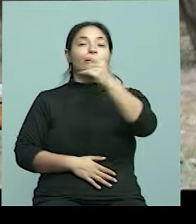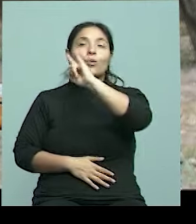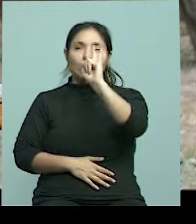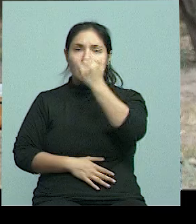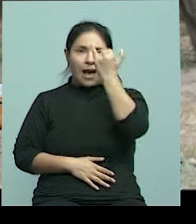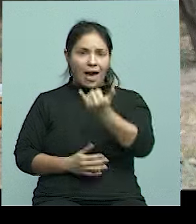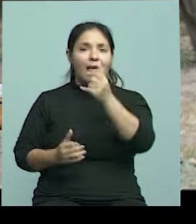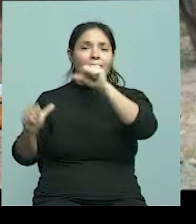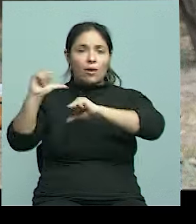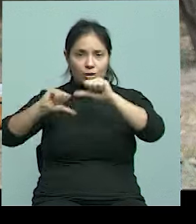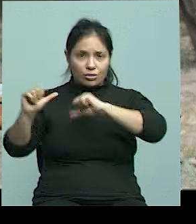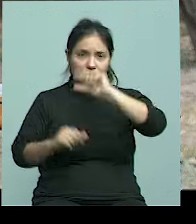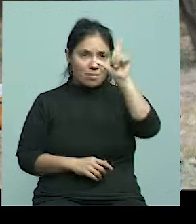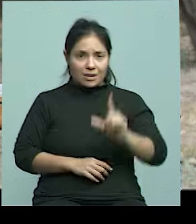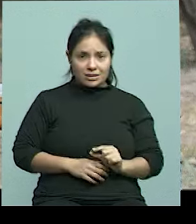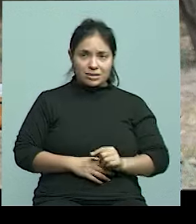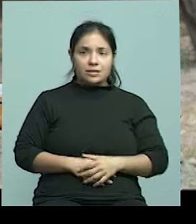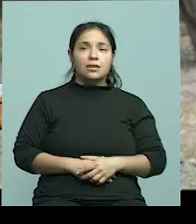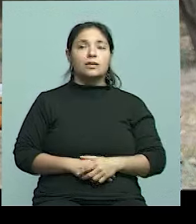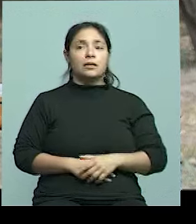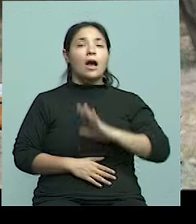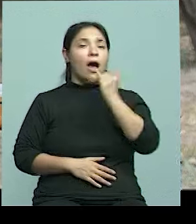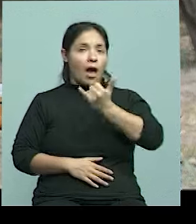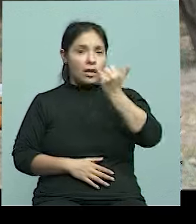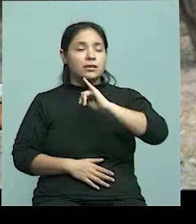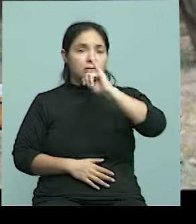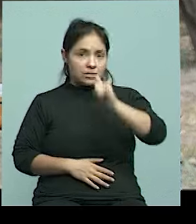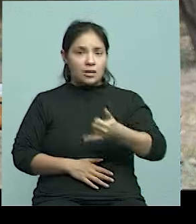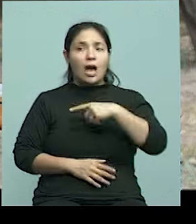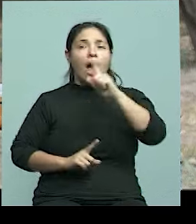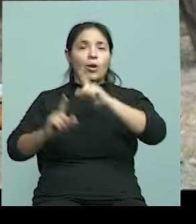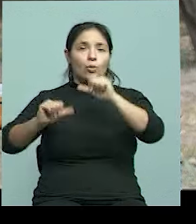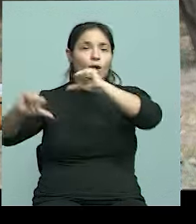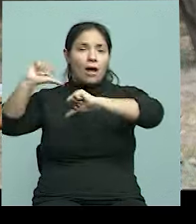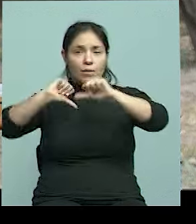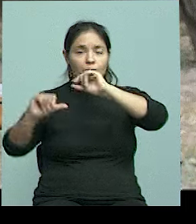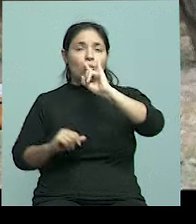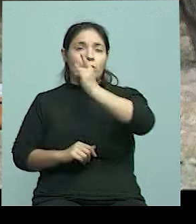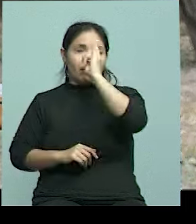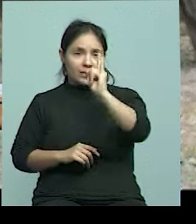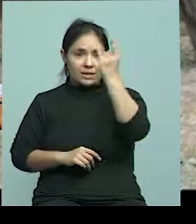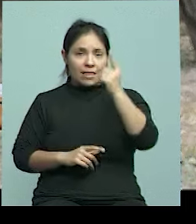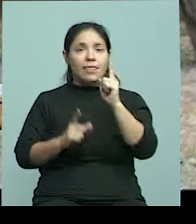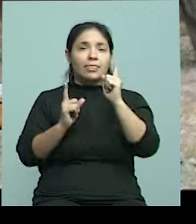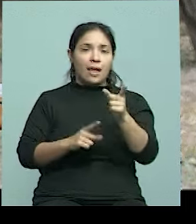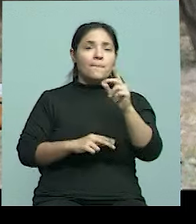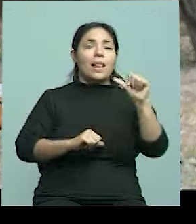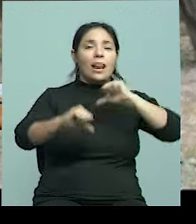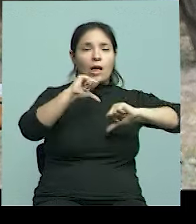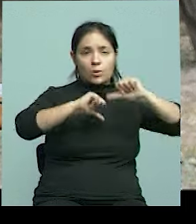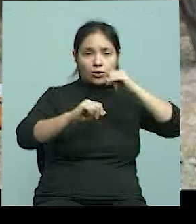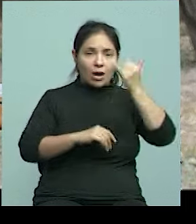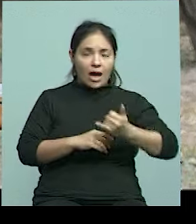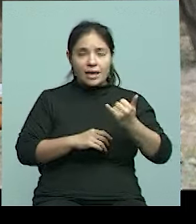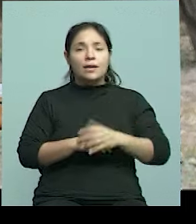En el país, sí, hay laboratorios de universidades, hay también laboratorios en